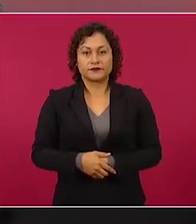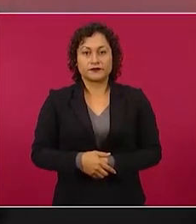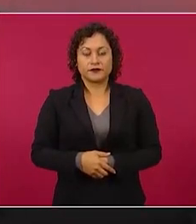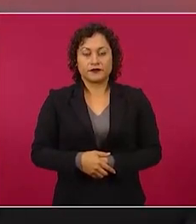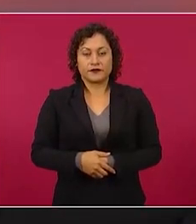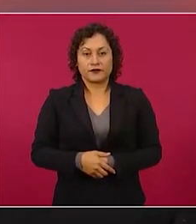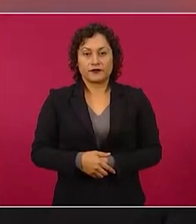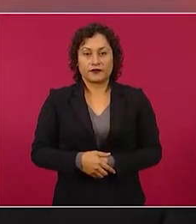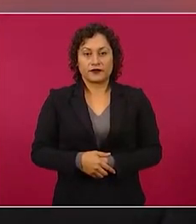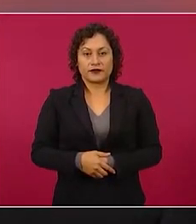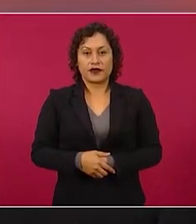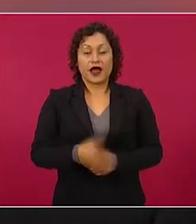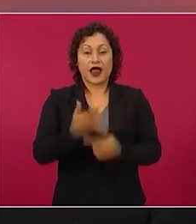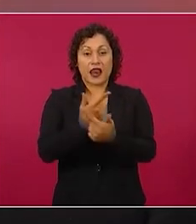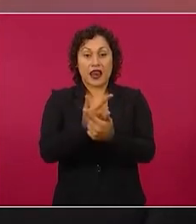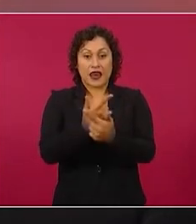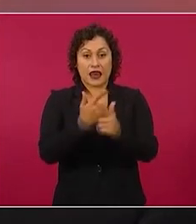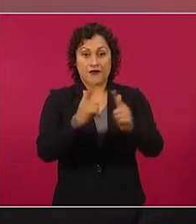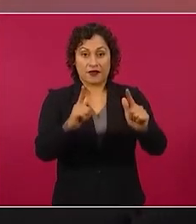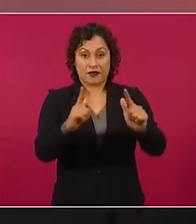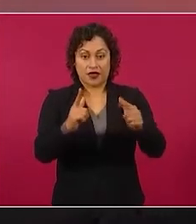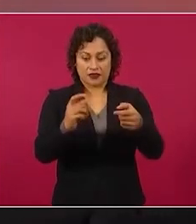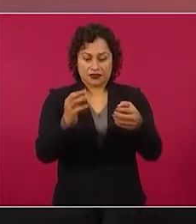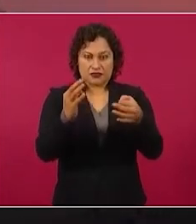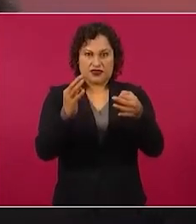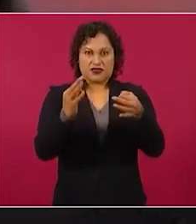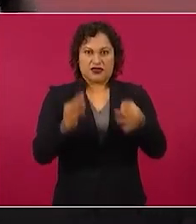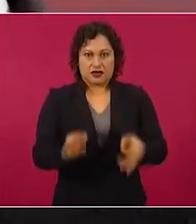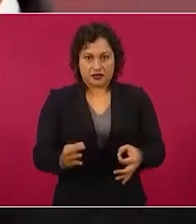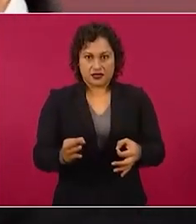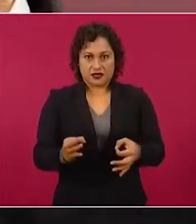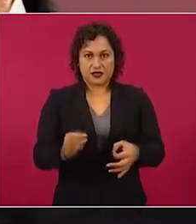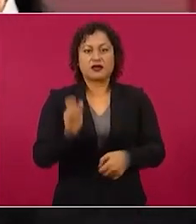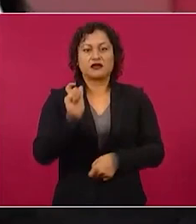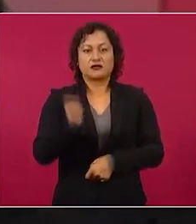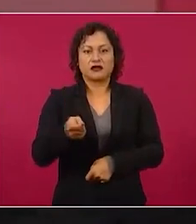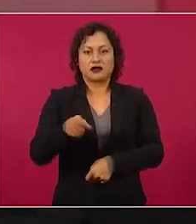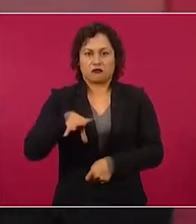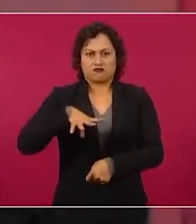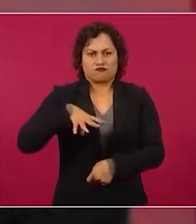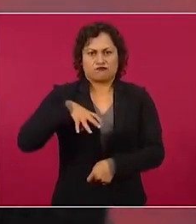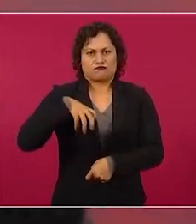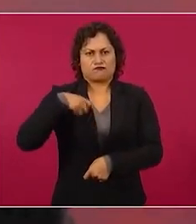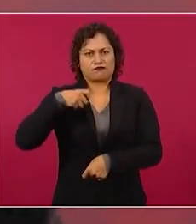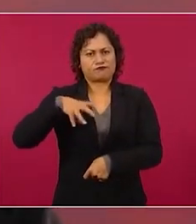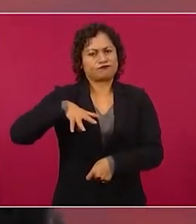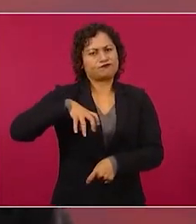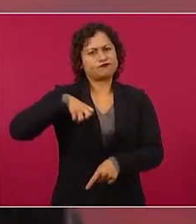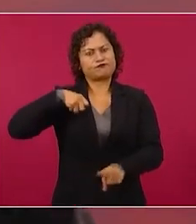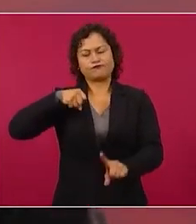se puede y se debe ofrecer hasta la vida.